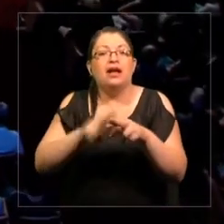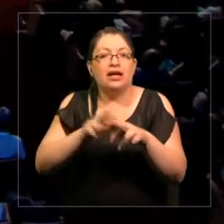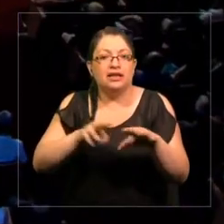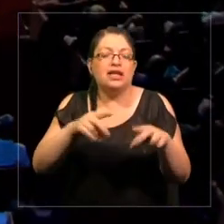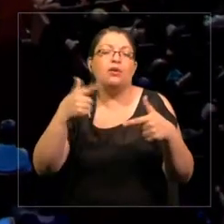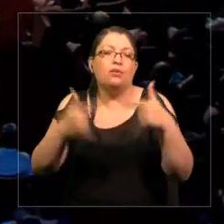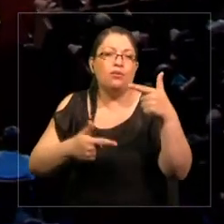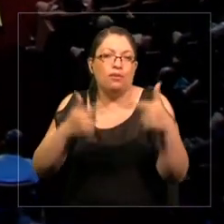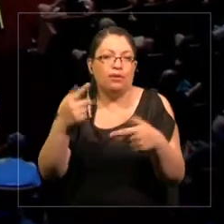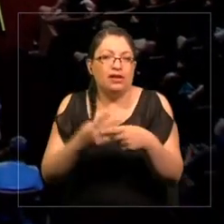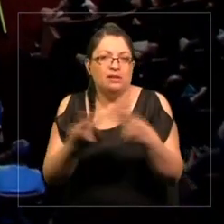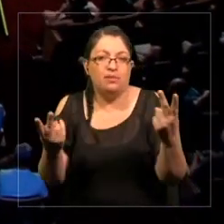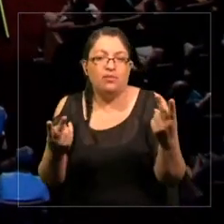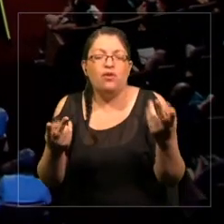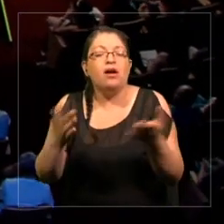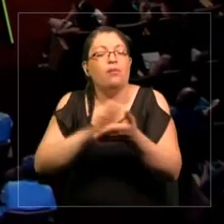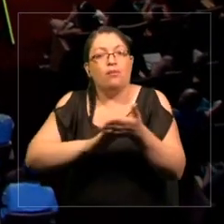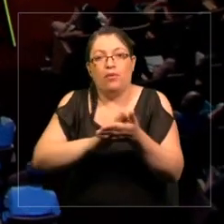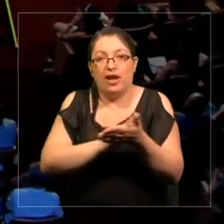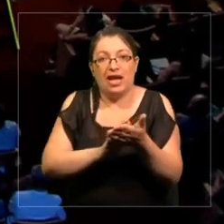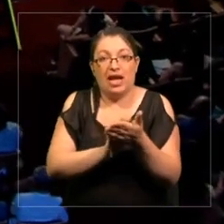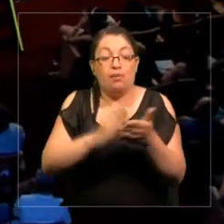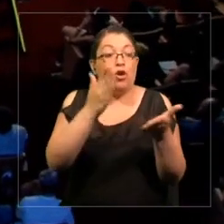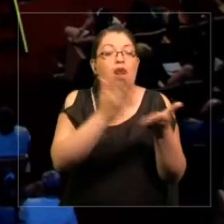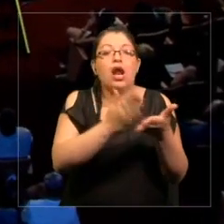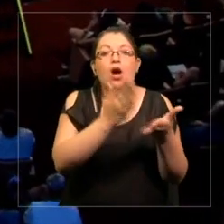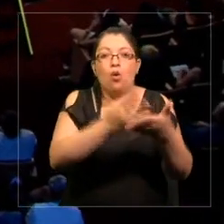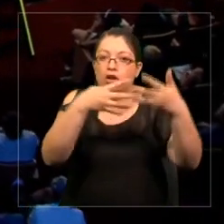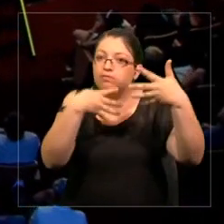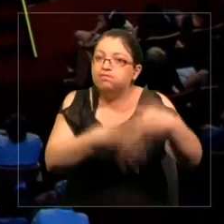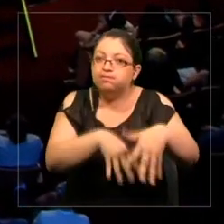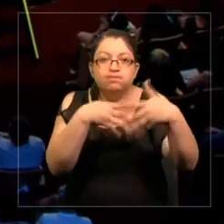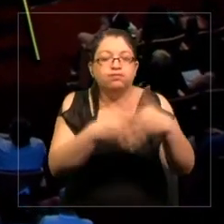como las huelgas en colegios,